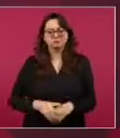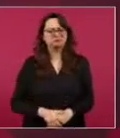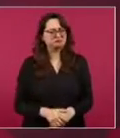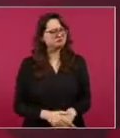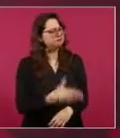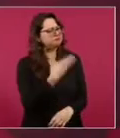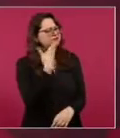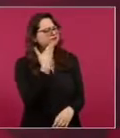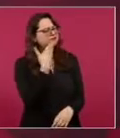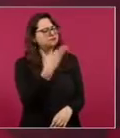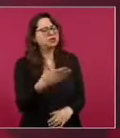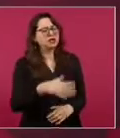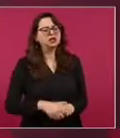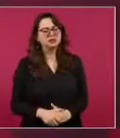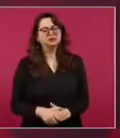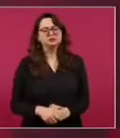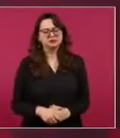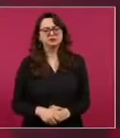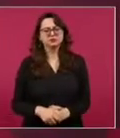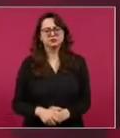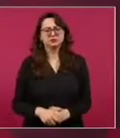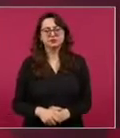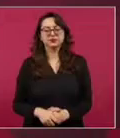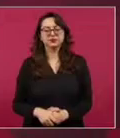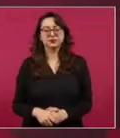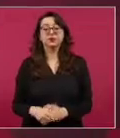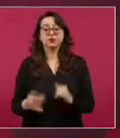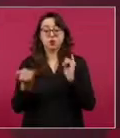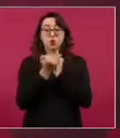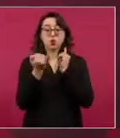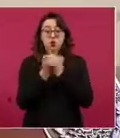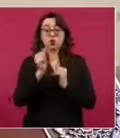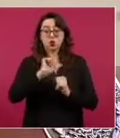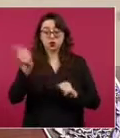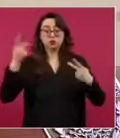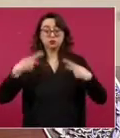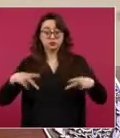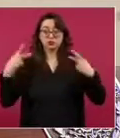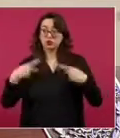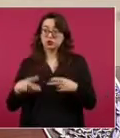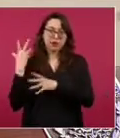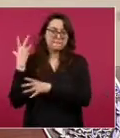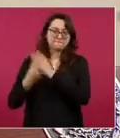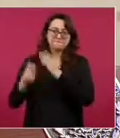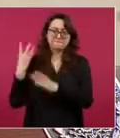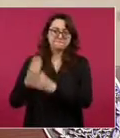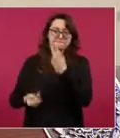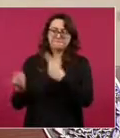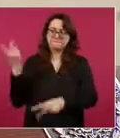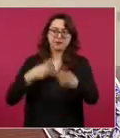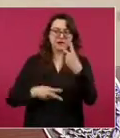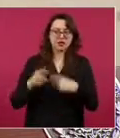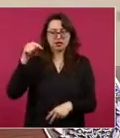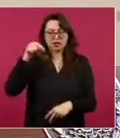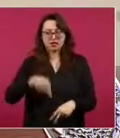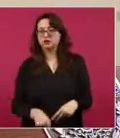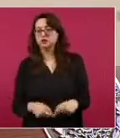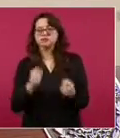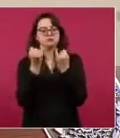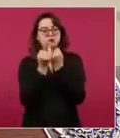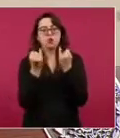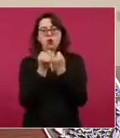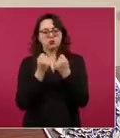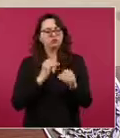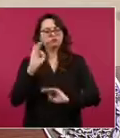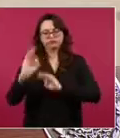otras personas que están recibiendo asilo en nuestro